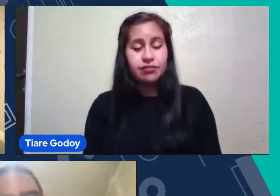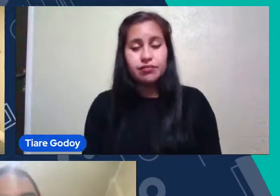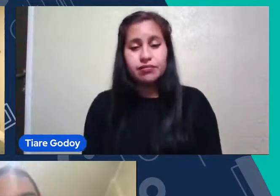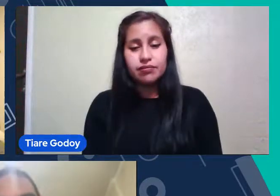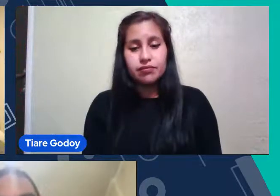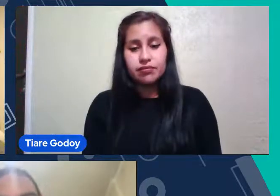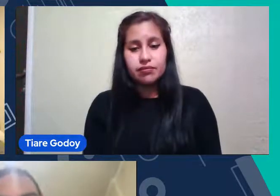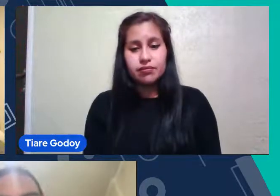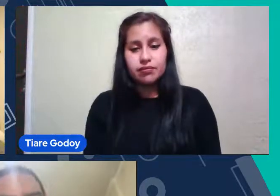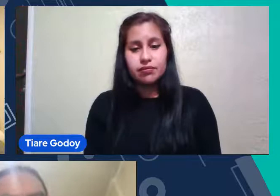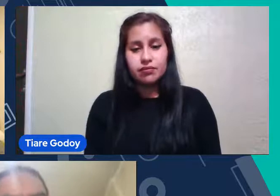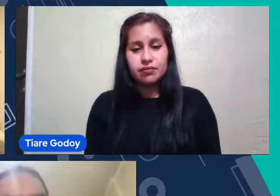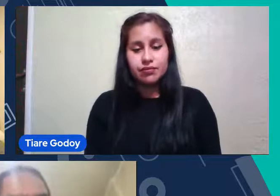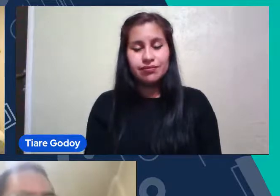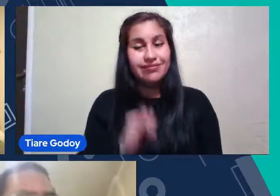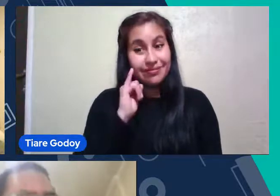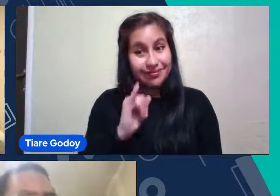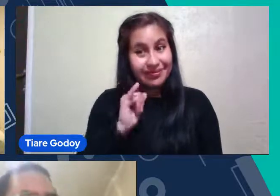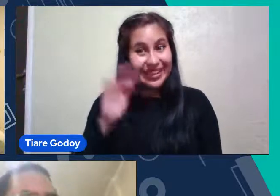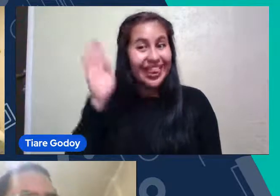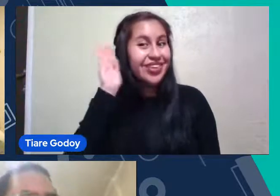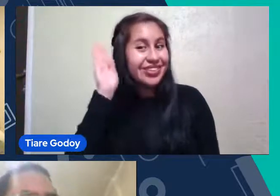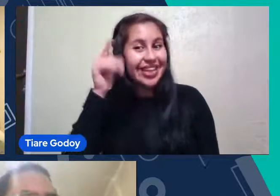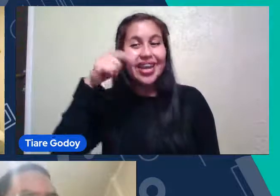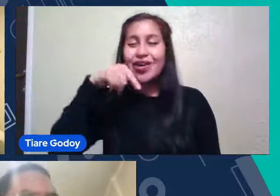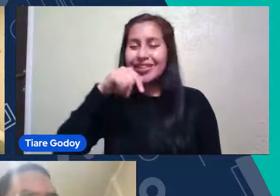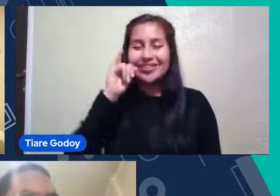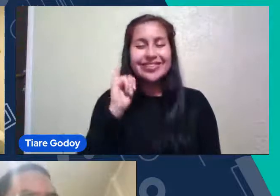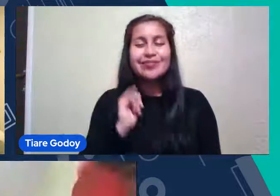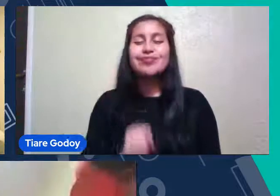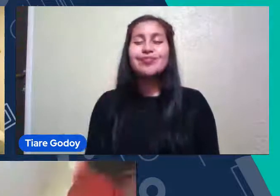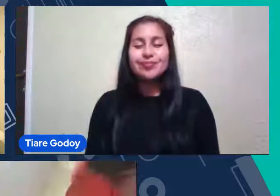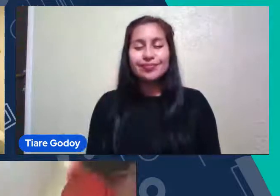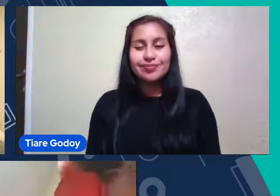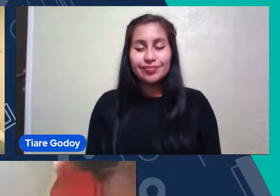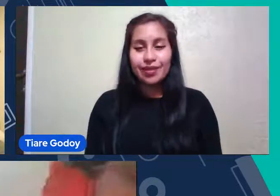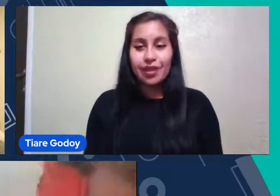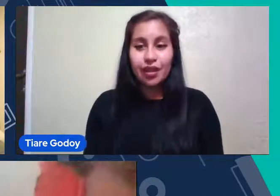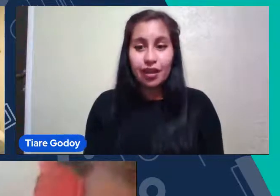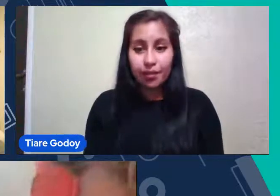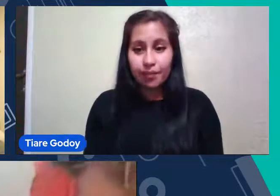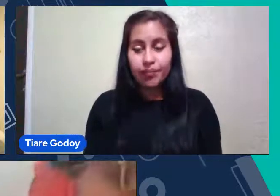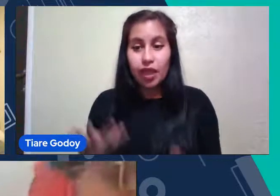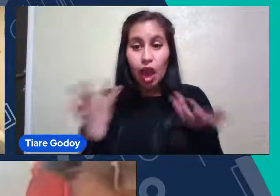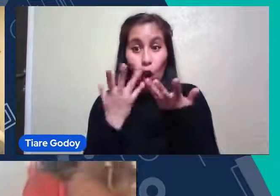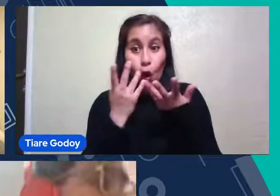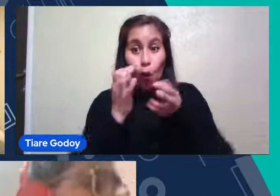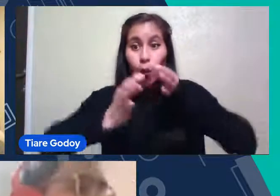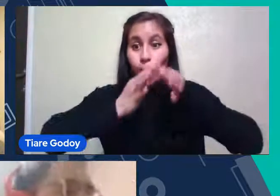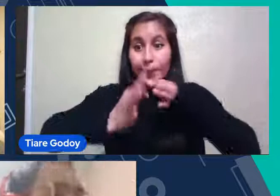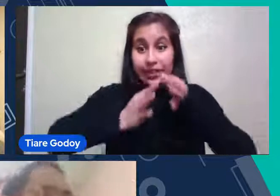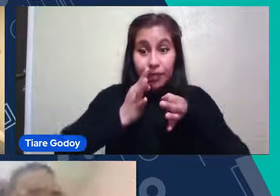Sí Lo escucho ahora Ya Bueno Como te estaba comentando